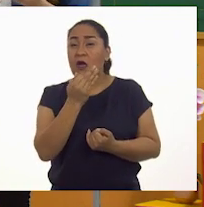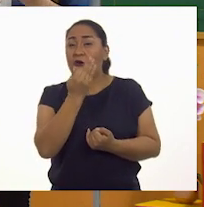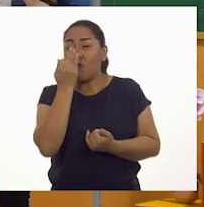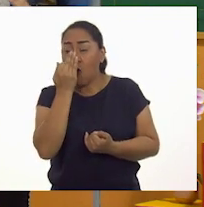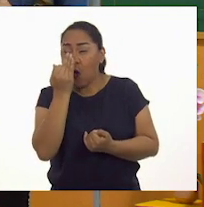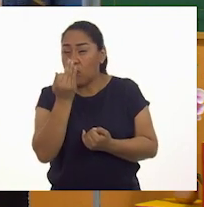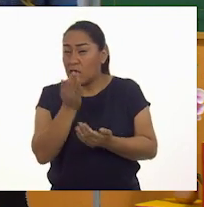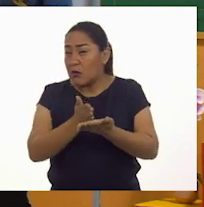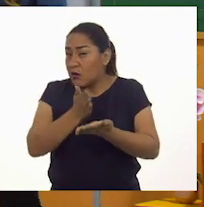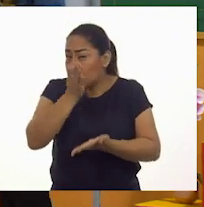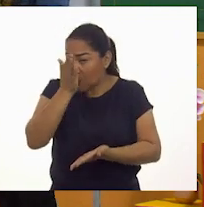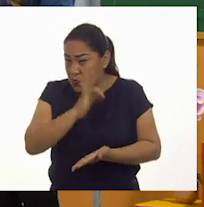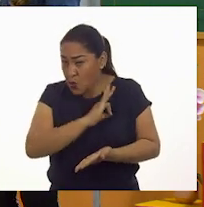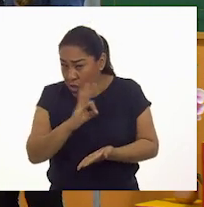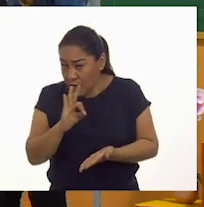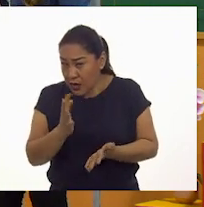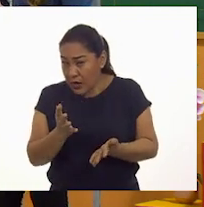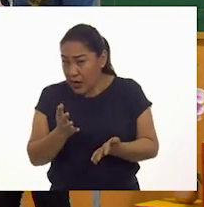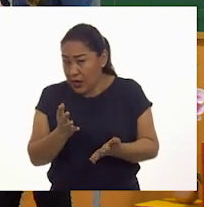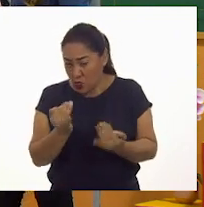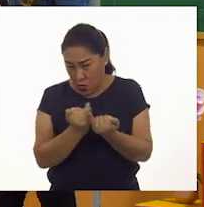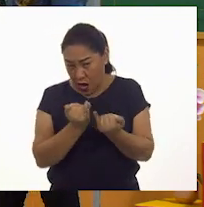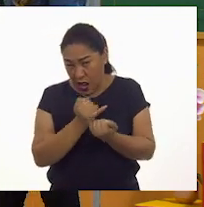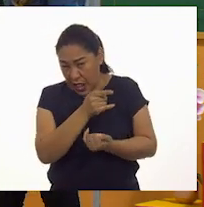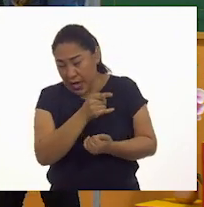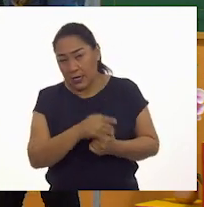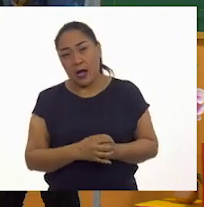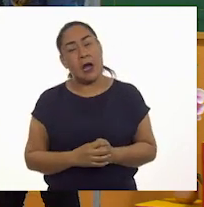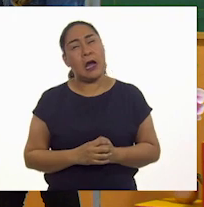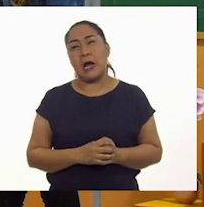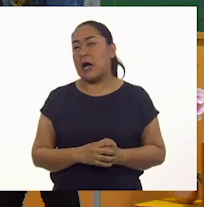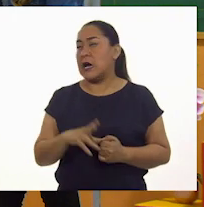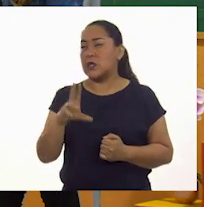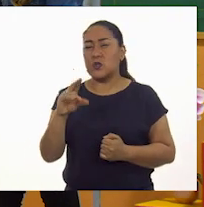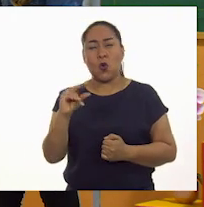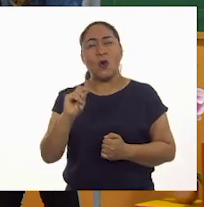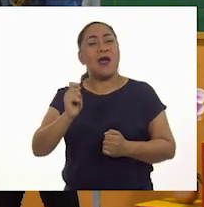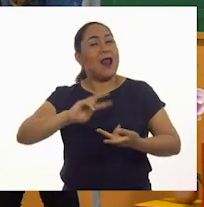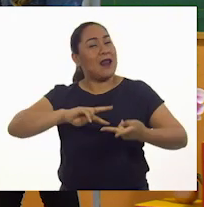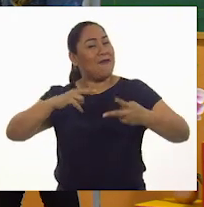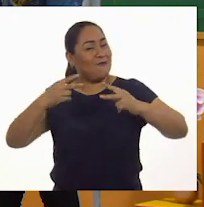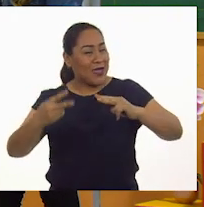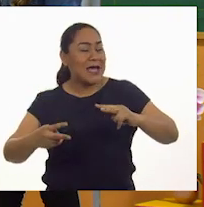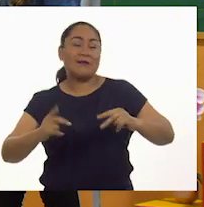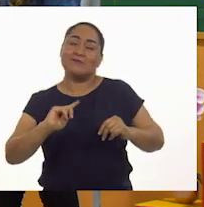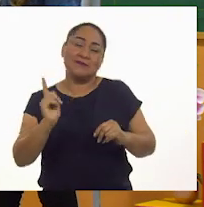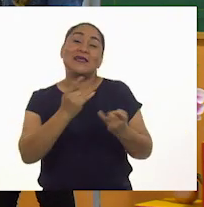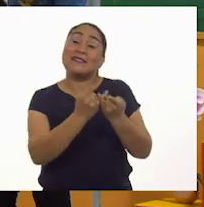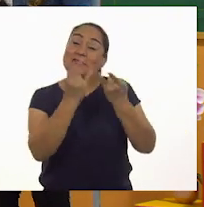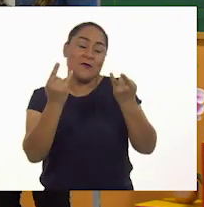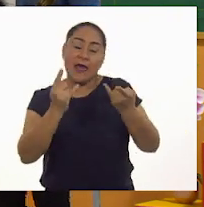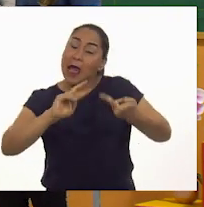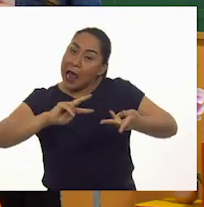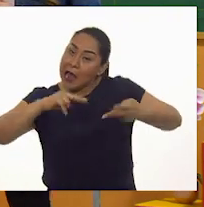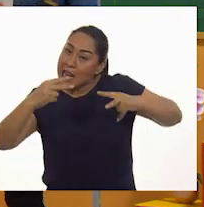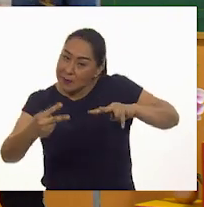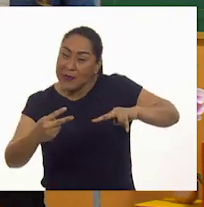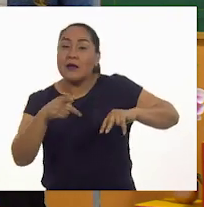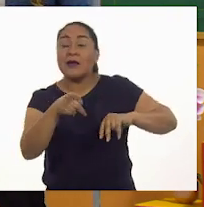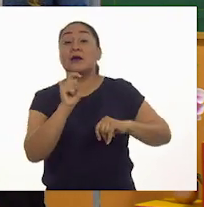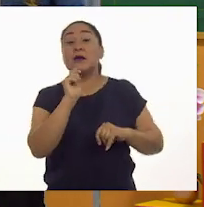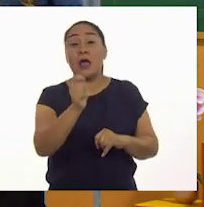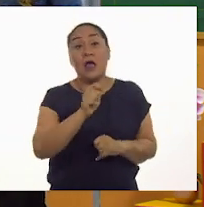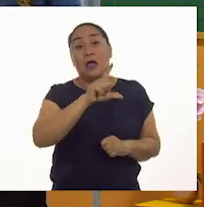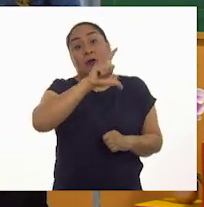¿verdad? Es al revés. Entonces, en este caso, es la historia opuesta. Es de grande